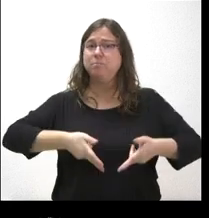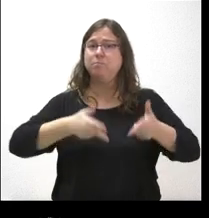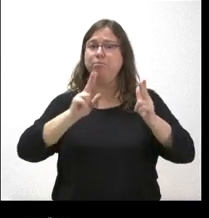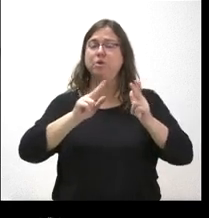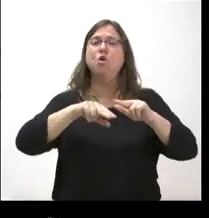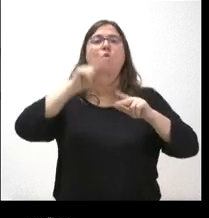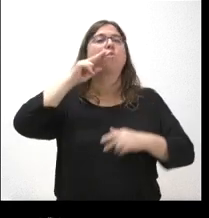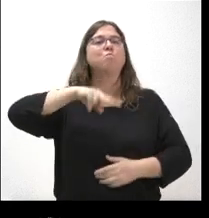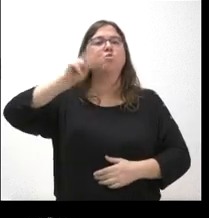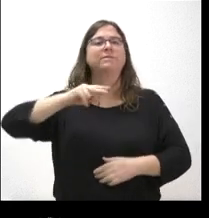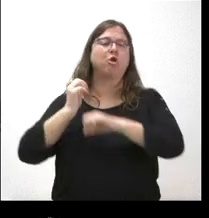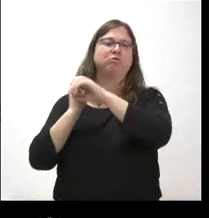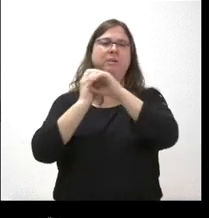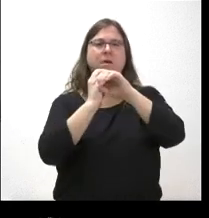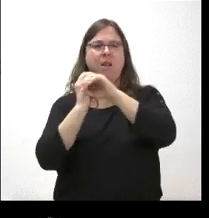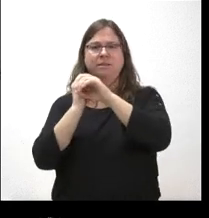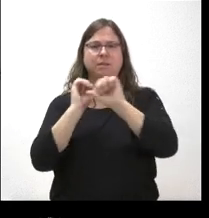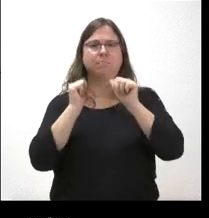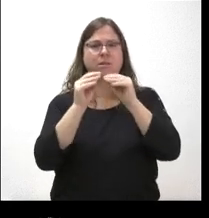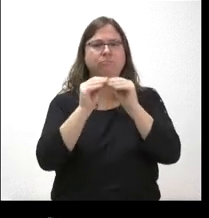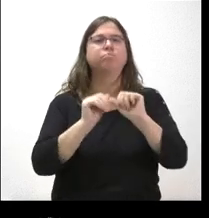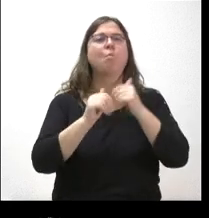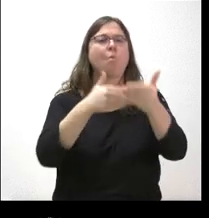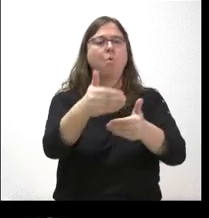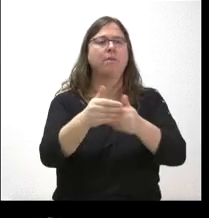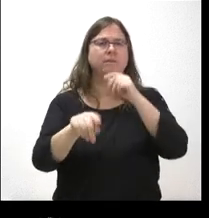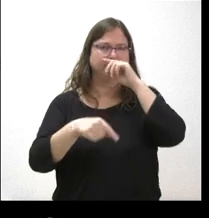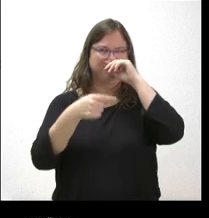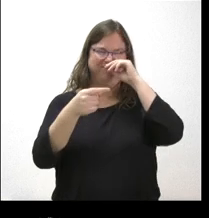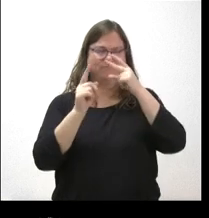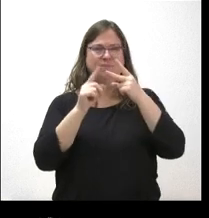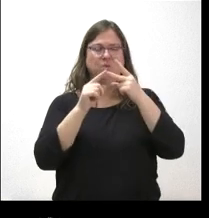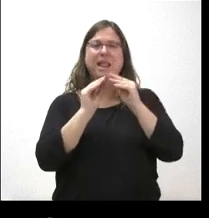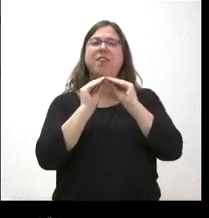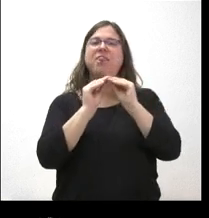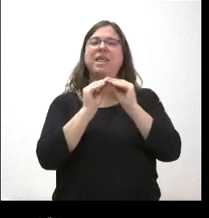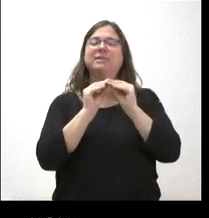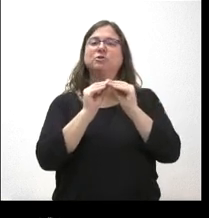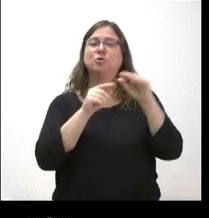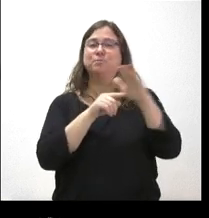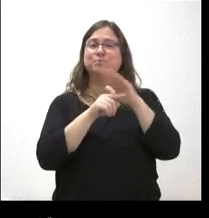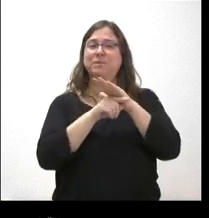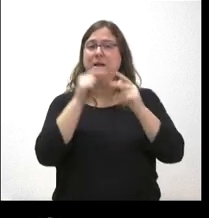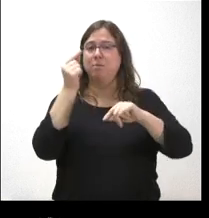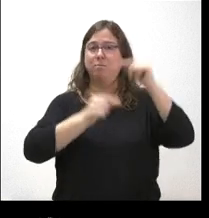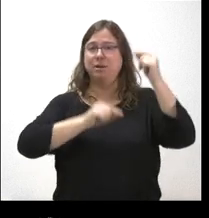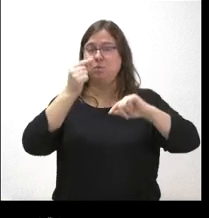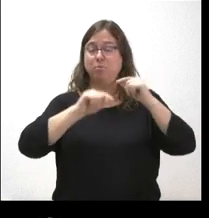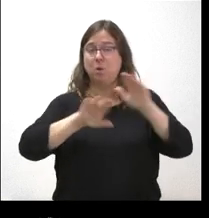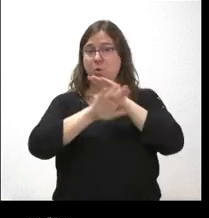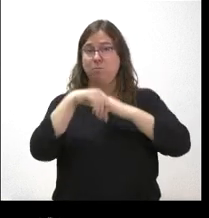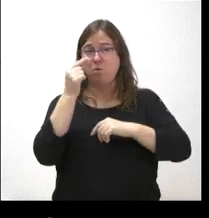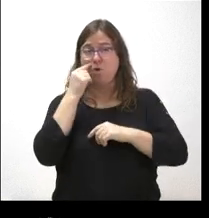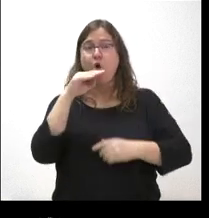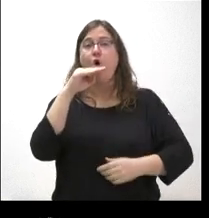de Semana Santa y la segunda es está viendo los datos de ejecución presupuestaria los últimos que he encontrado son de